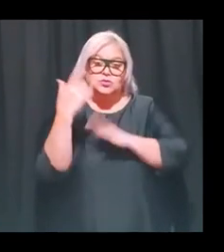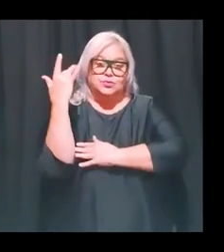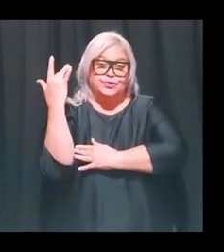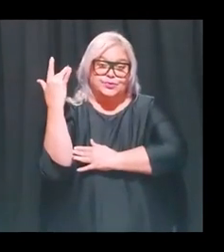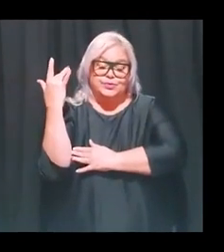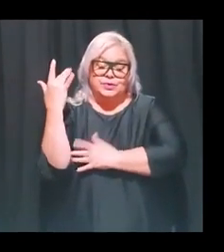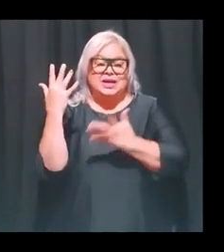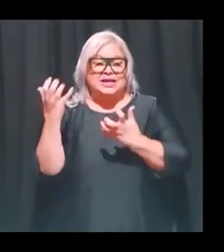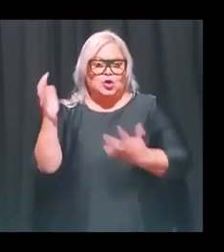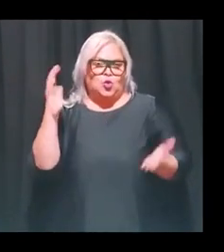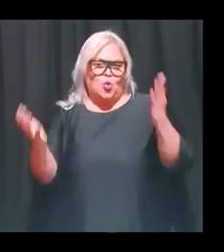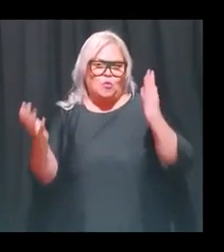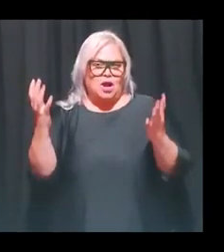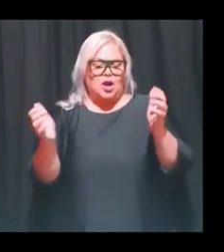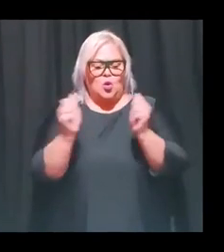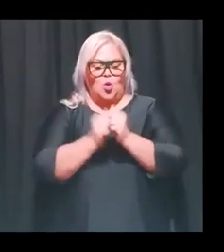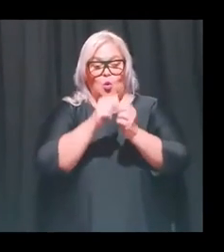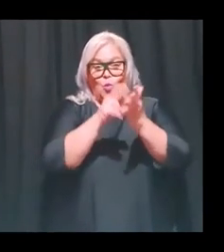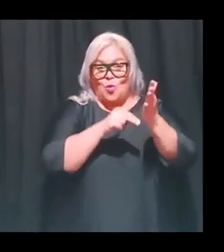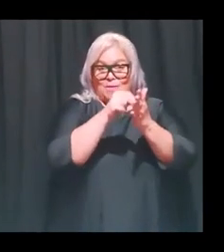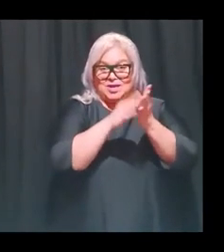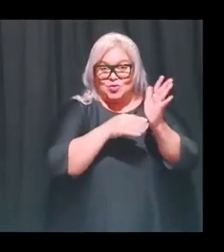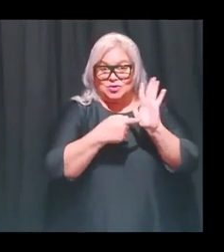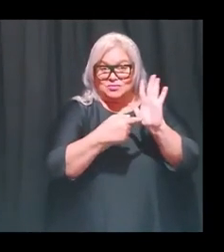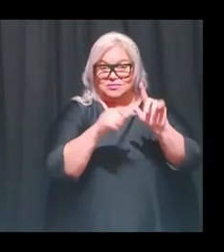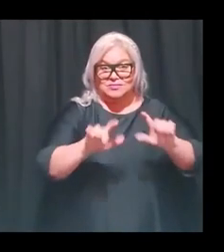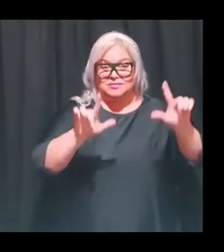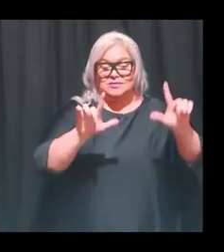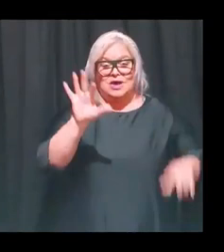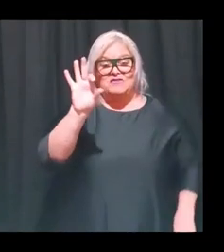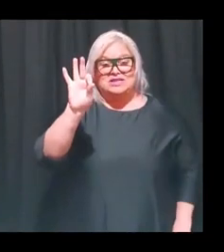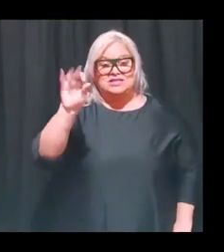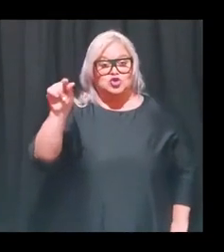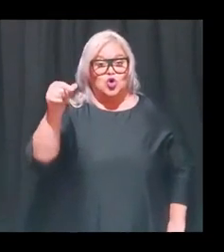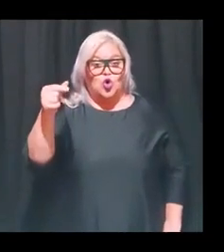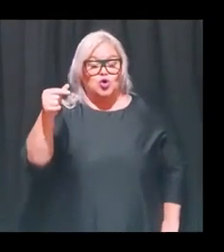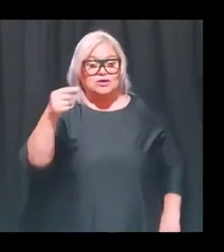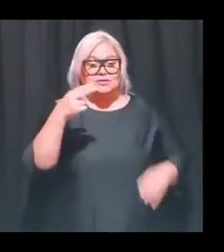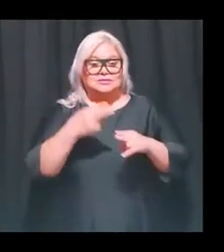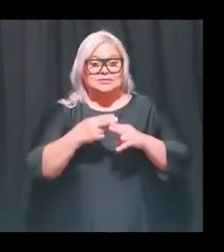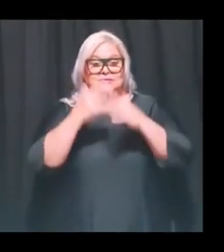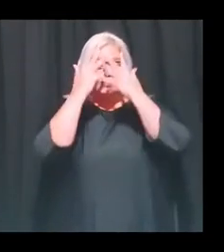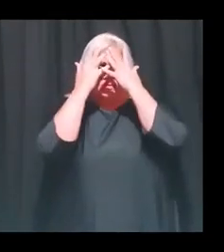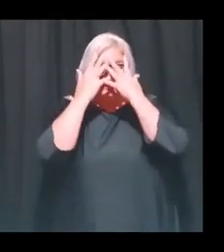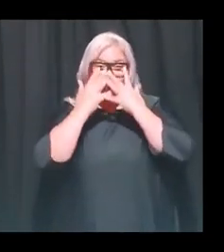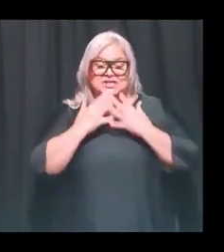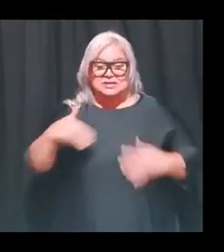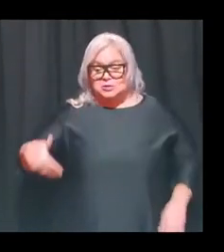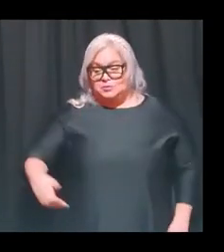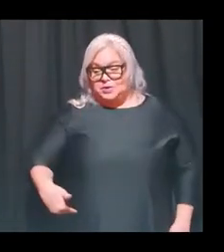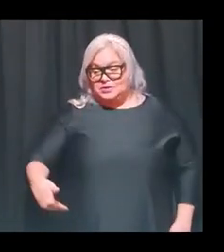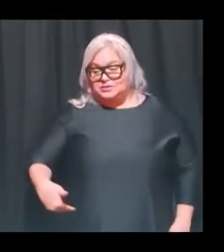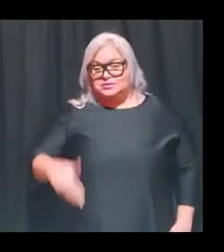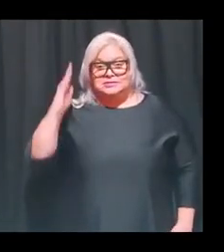quiero compararlos con esta pintura de Francisco Goya que se llama Tristes presentimientos de